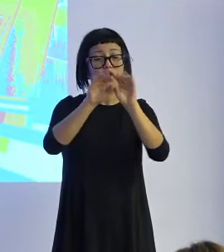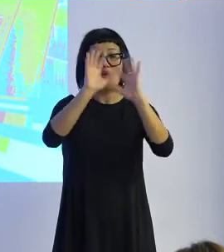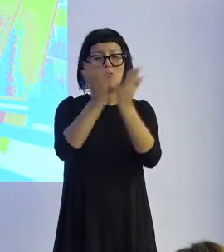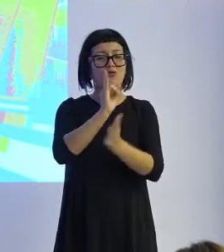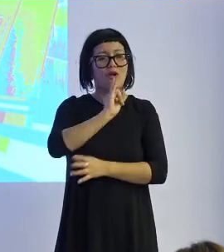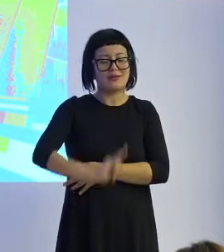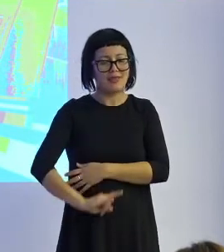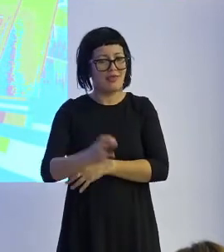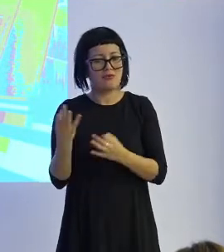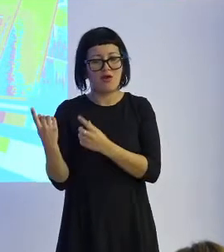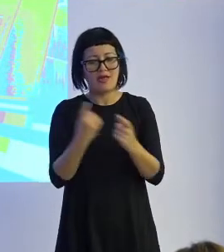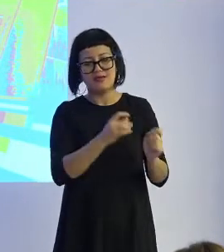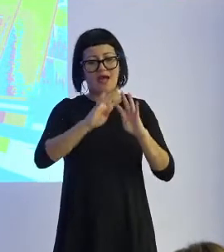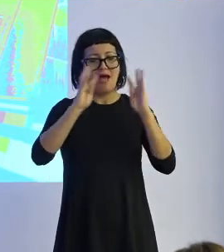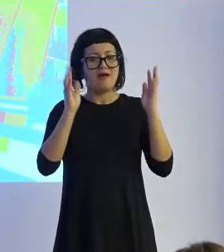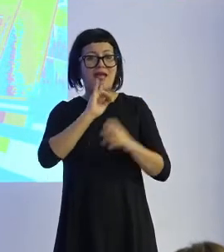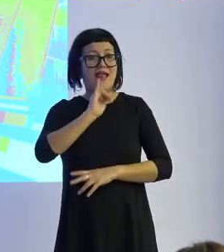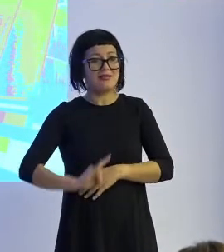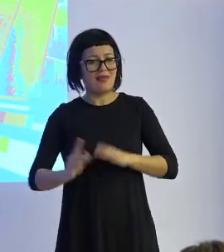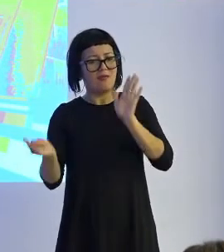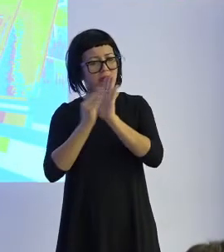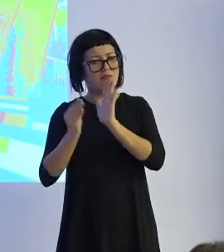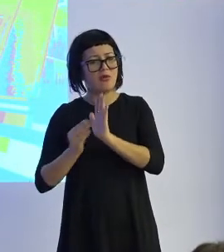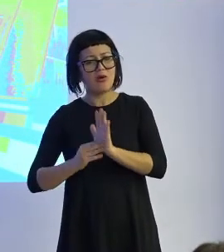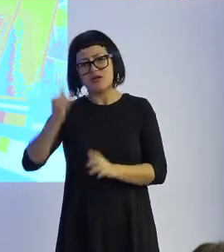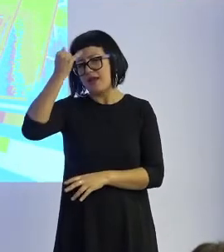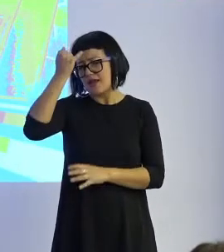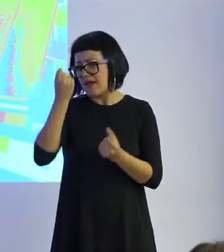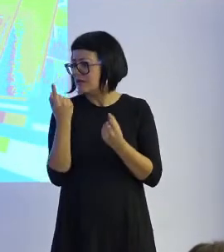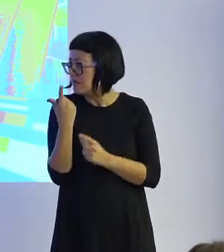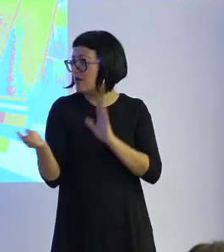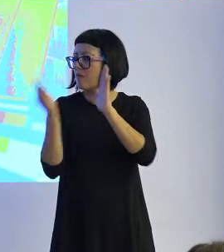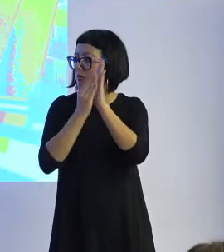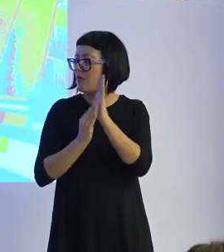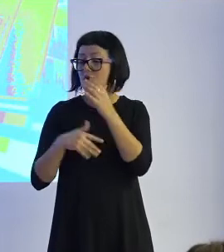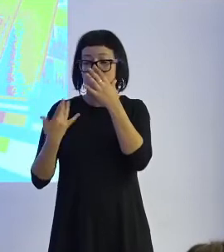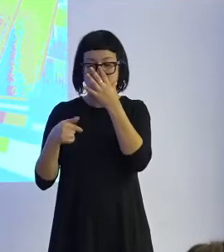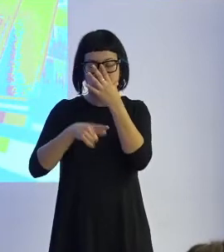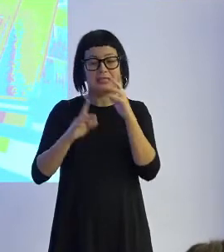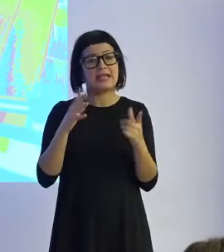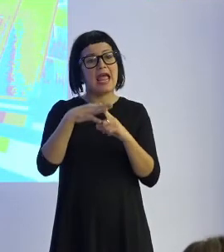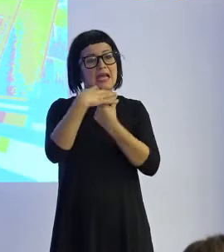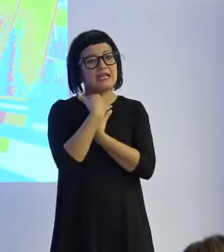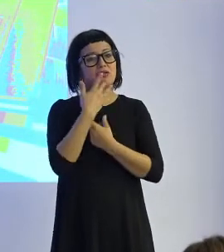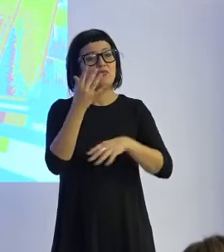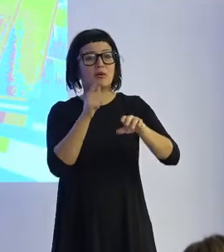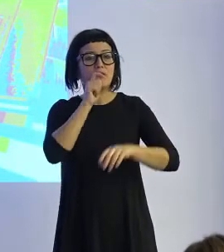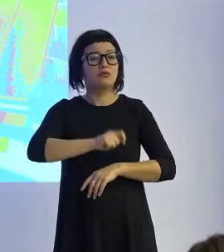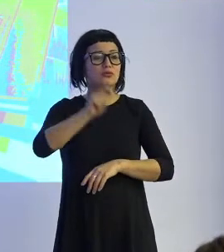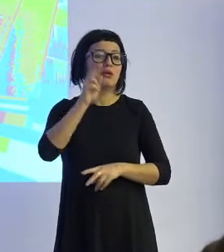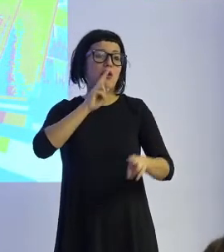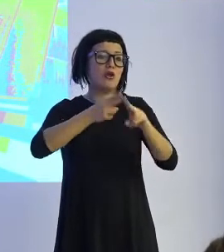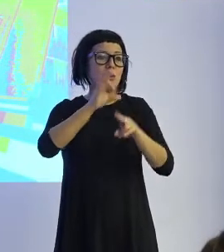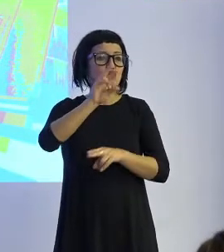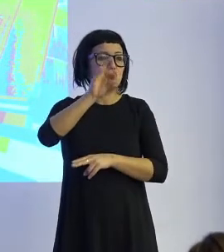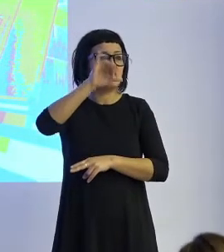electrificarlo era un torrente de cantidad de nuevas ideas y bueno pues en este caso nuestro fundador Matsushita empezó